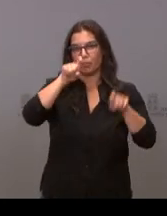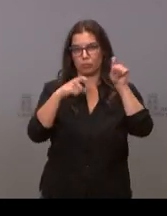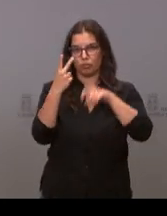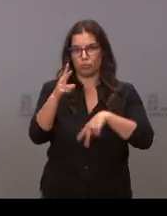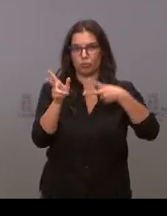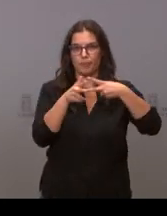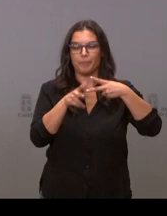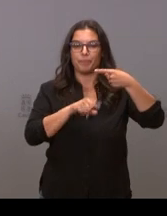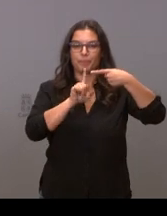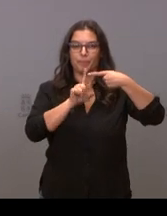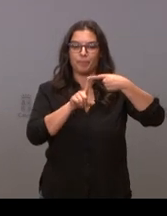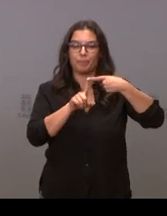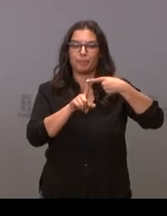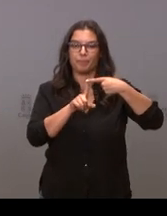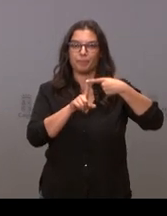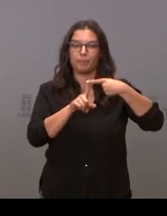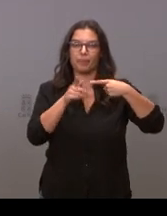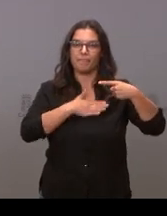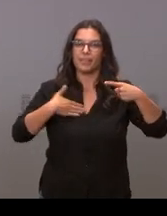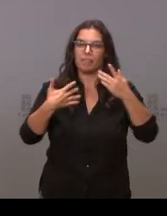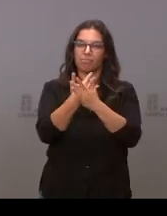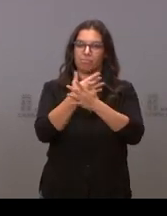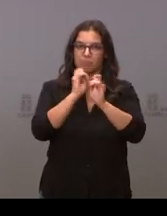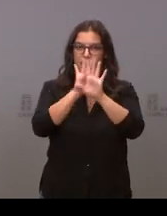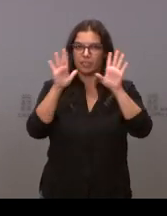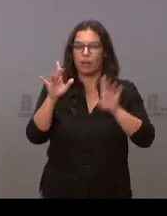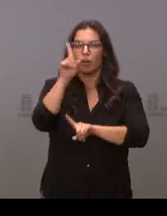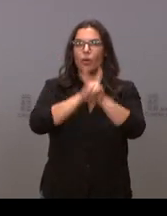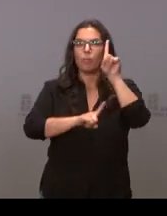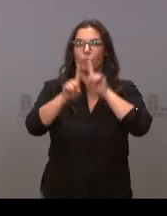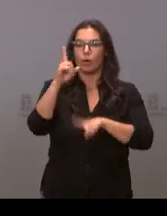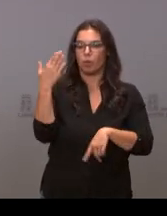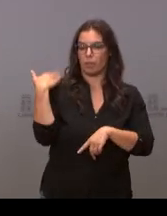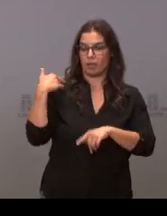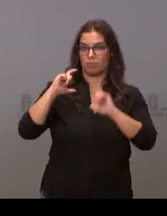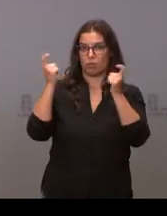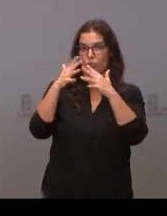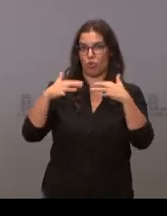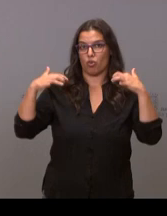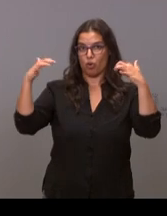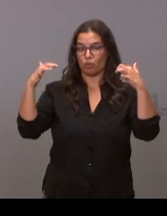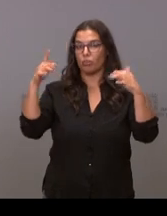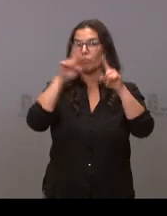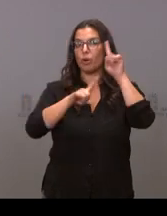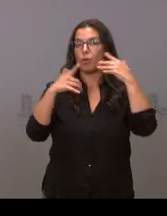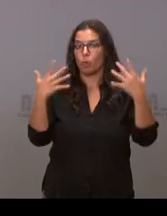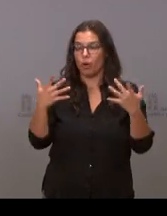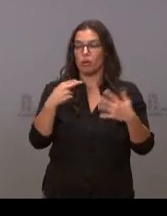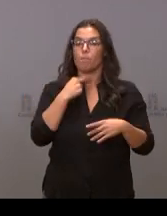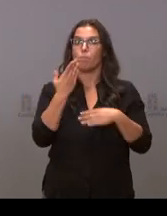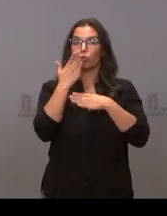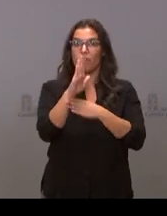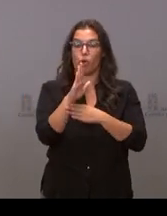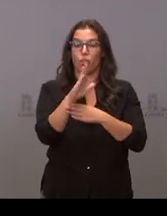la primera quería que me aclararas si el problema del pleno del lunes fue que los dos portavoces de Ciudadanos y